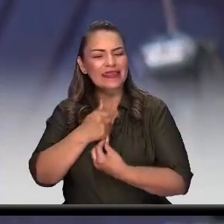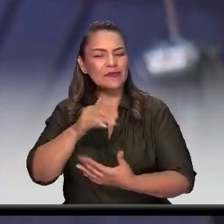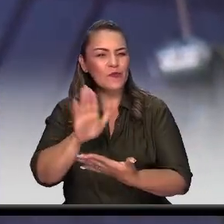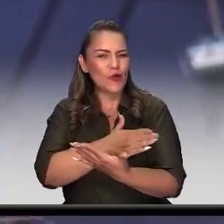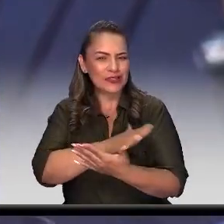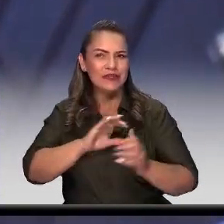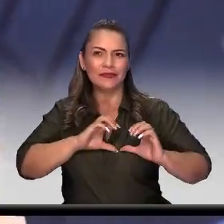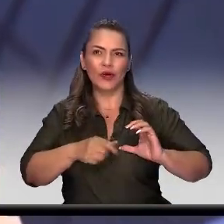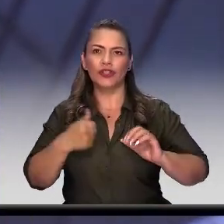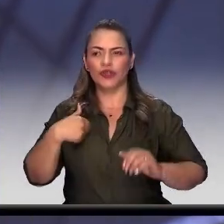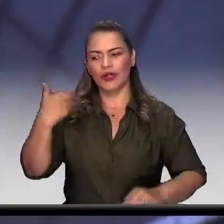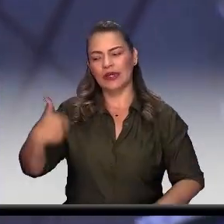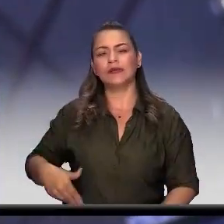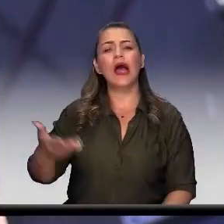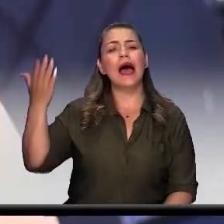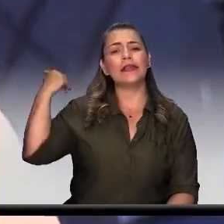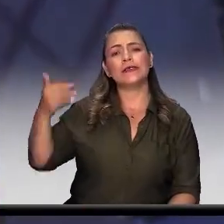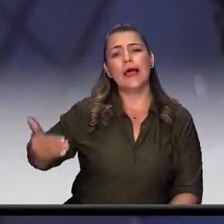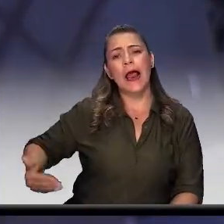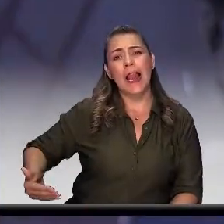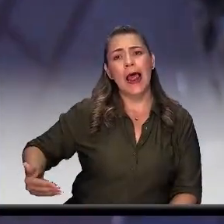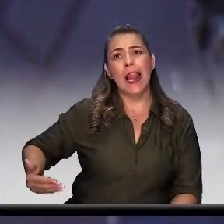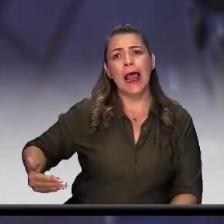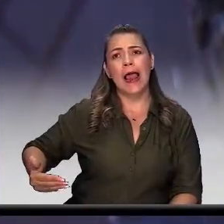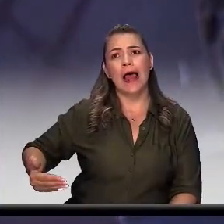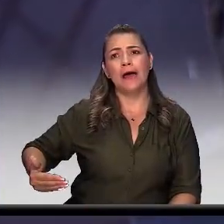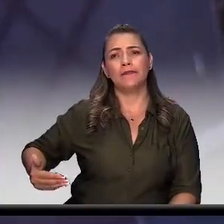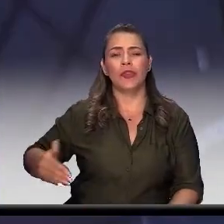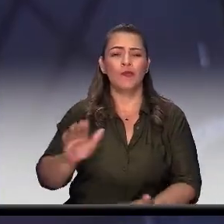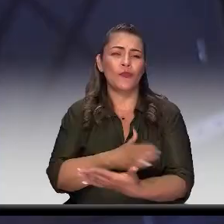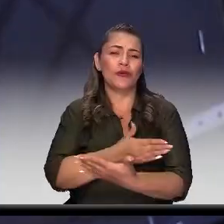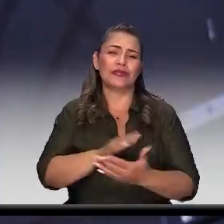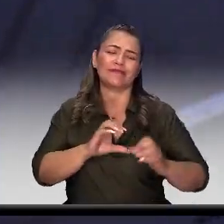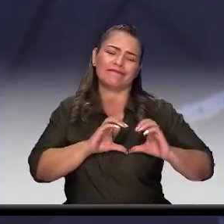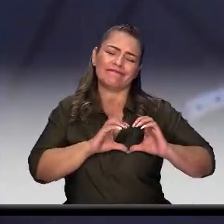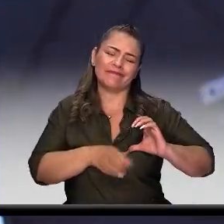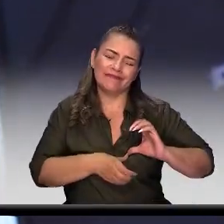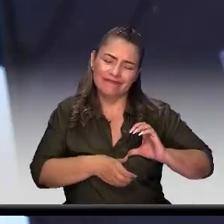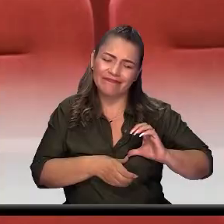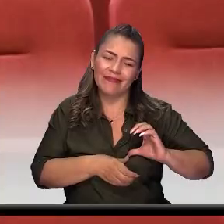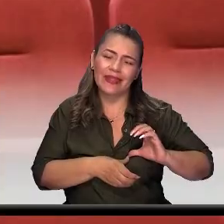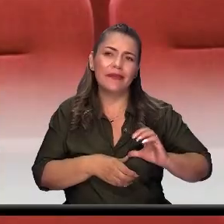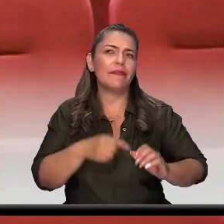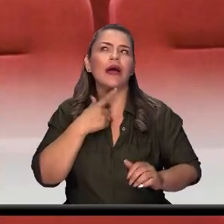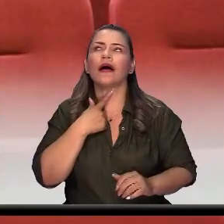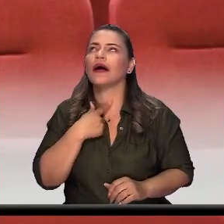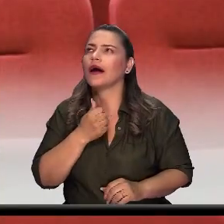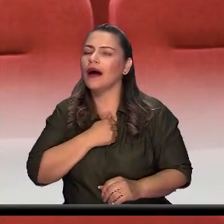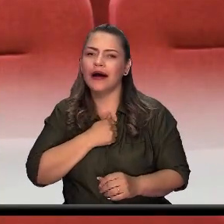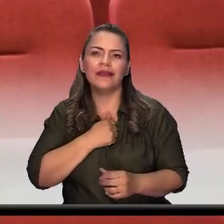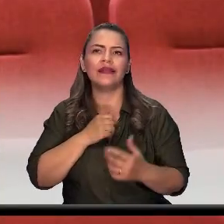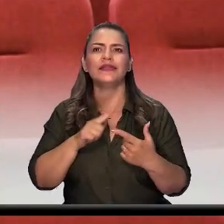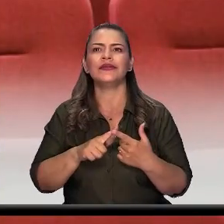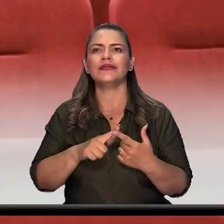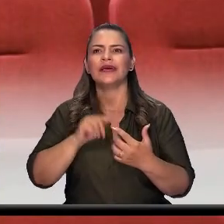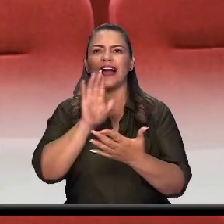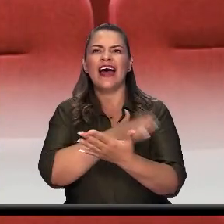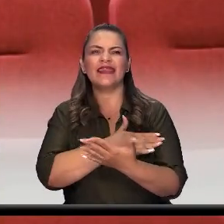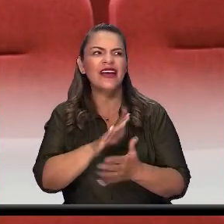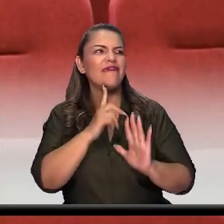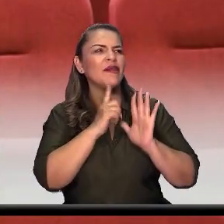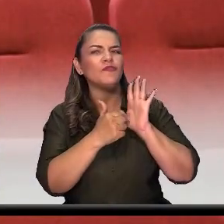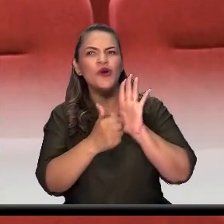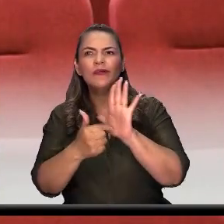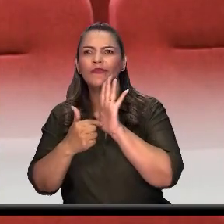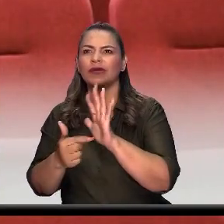Empecé desde muy pequeña cantando el género Música Popular y también ranchera. Me gustaba mucho, lo cantaba en presentaciones como